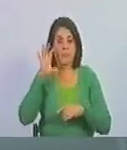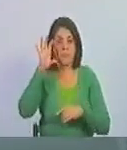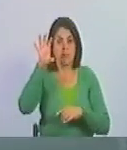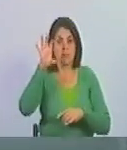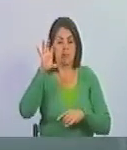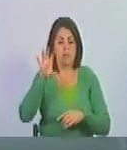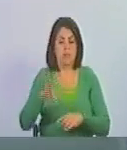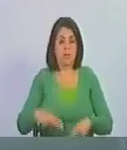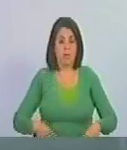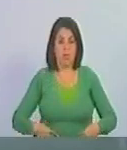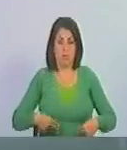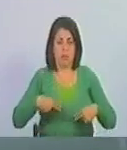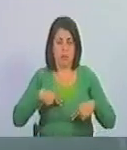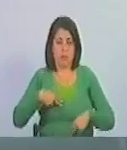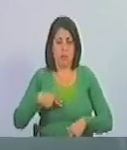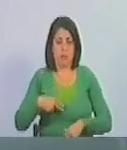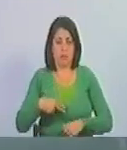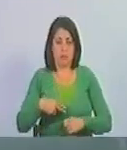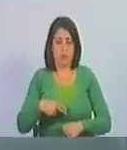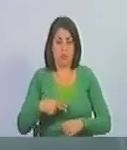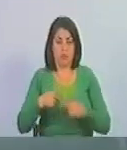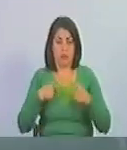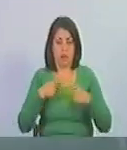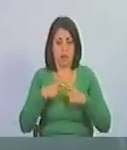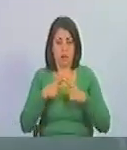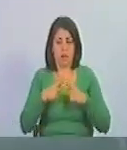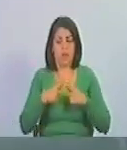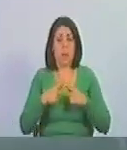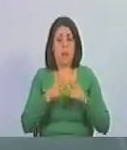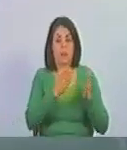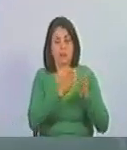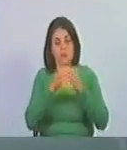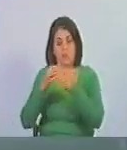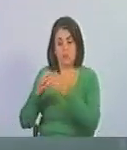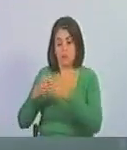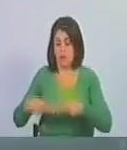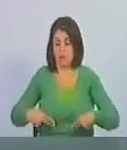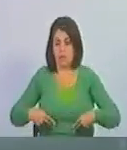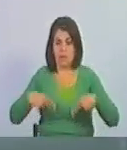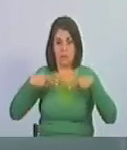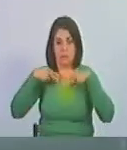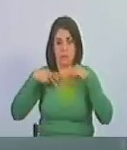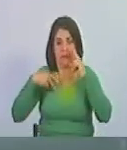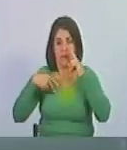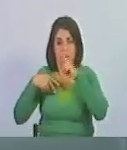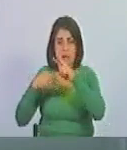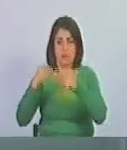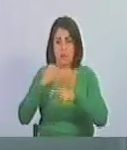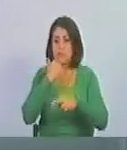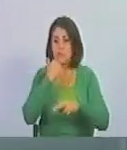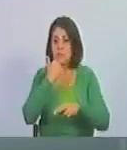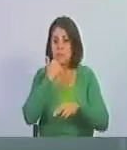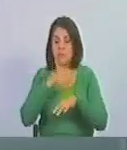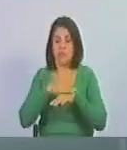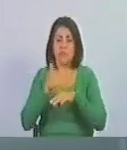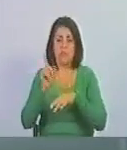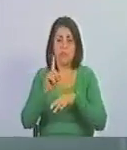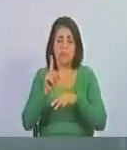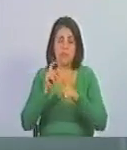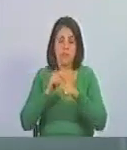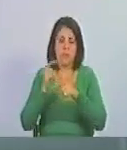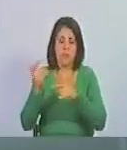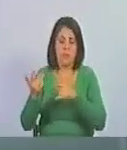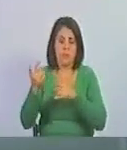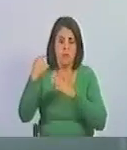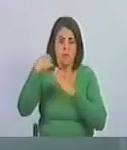es humanidad. Es aquella porción de la humanidad que vemos más cerca y que nos toca